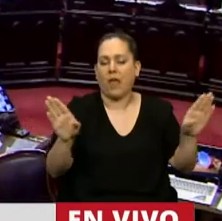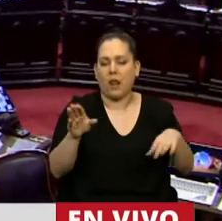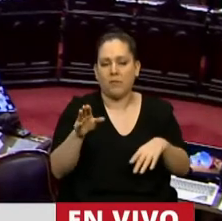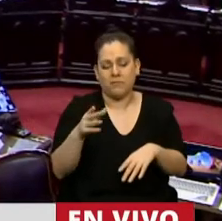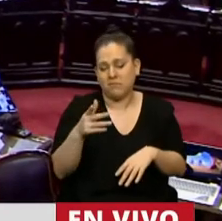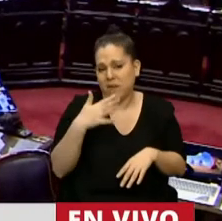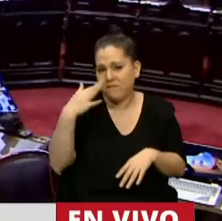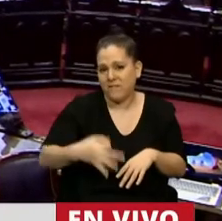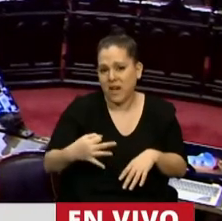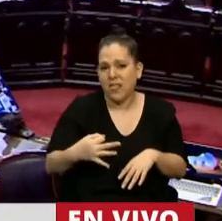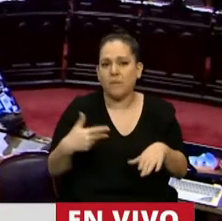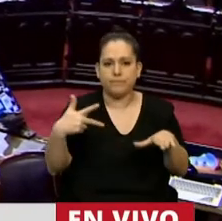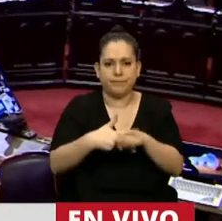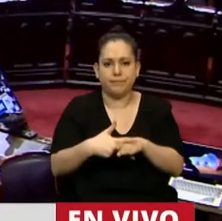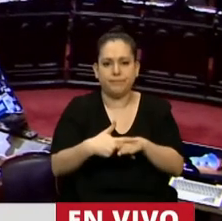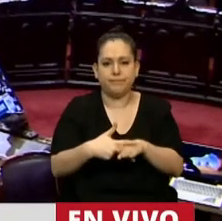de...